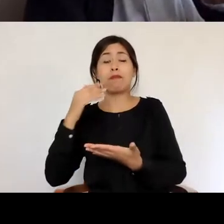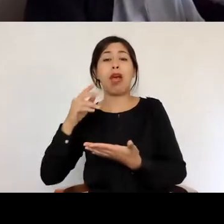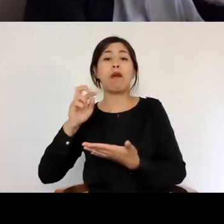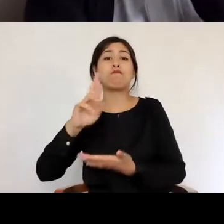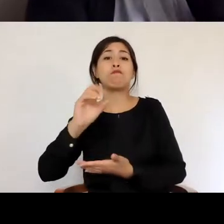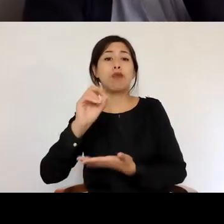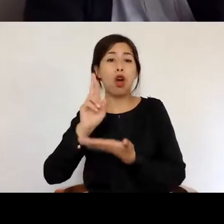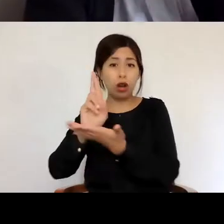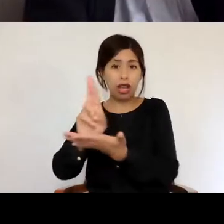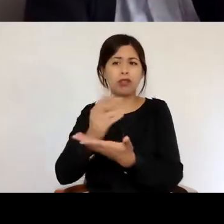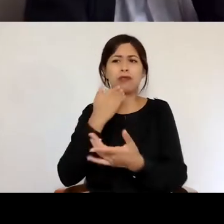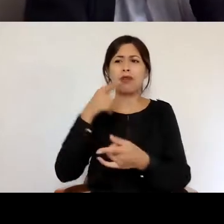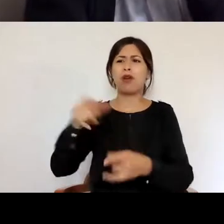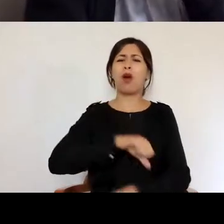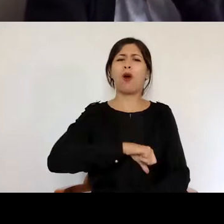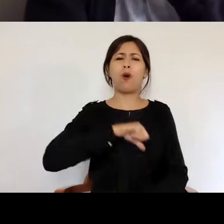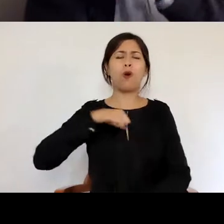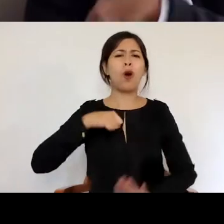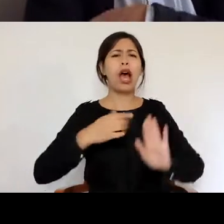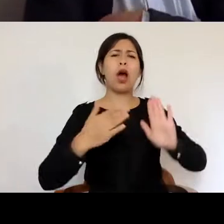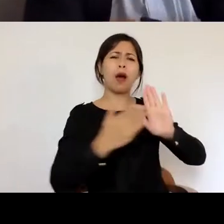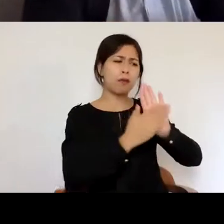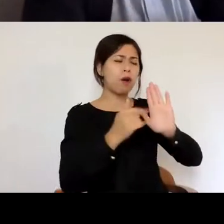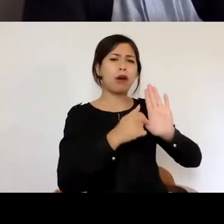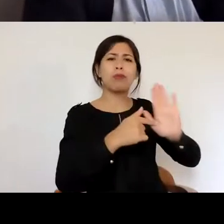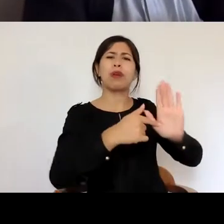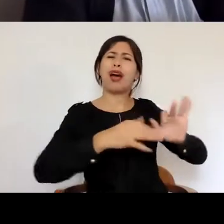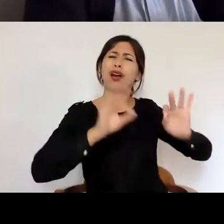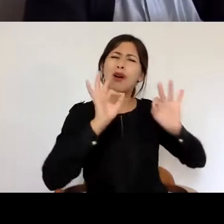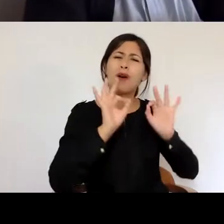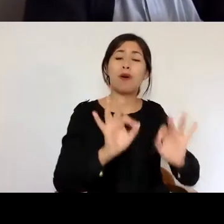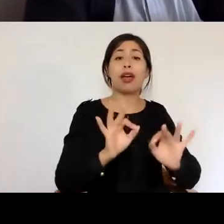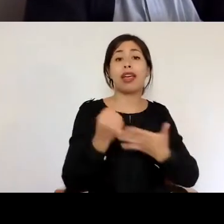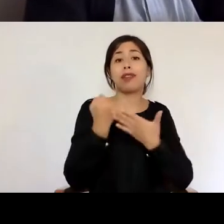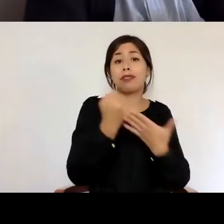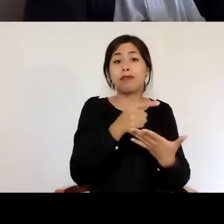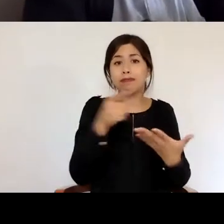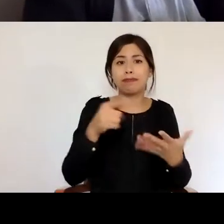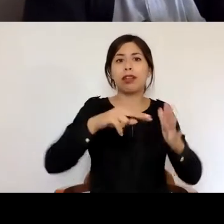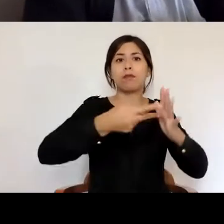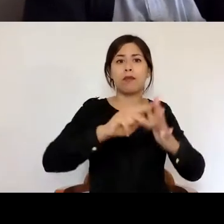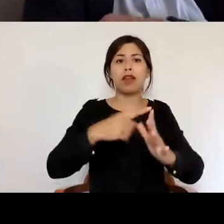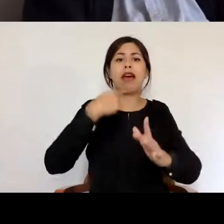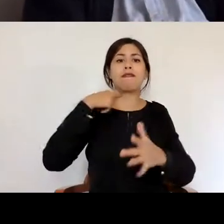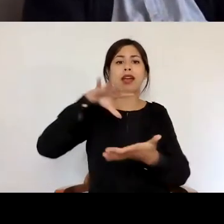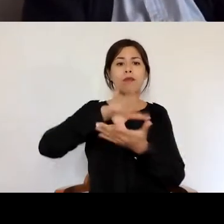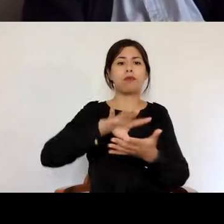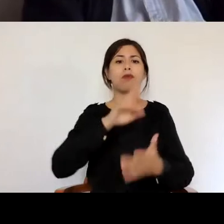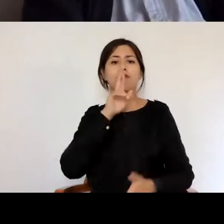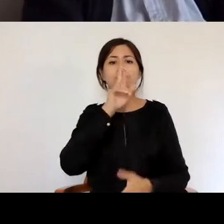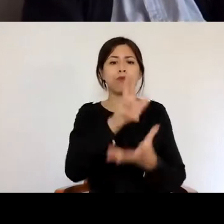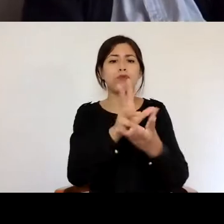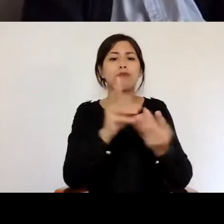salen propuestas tan concretas y que aportan a solucionar los problemas que afectan al país, así que realmente los